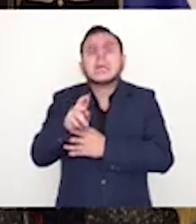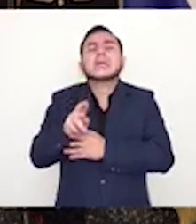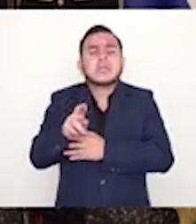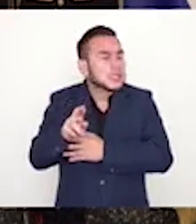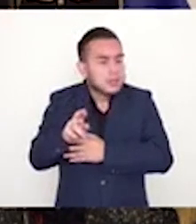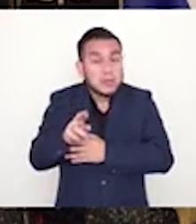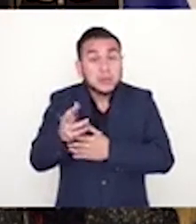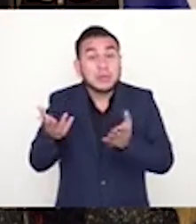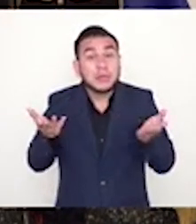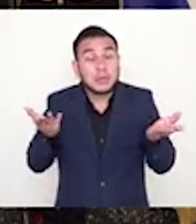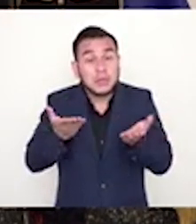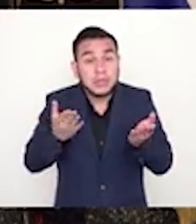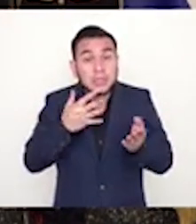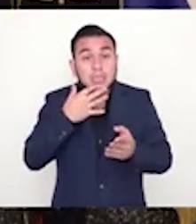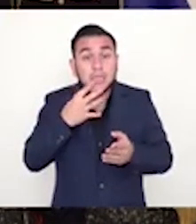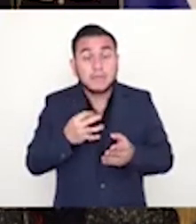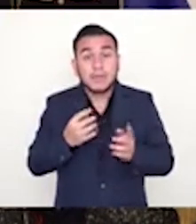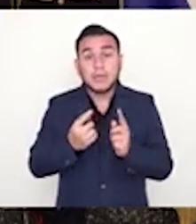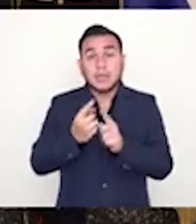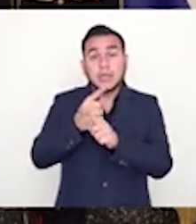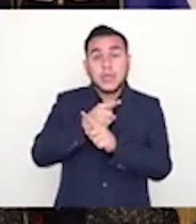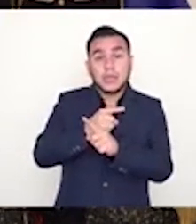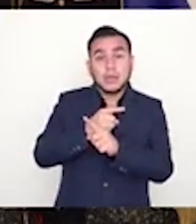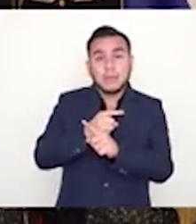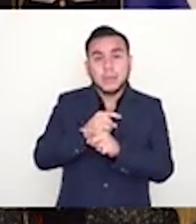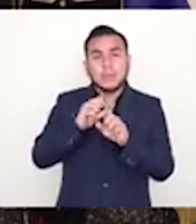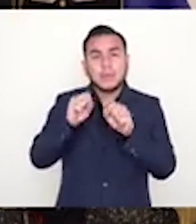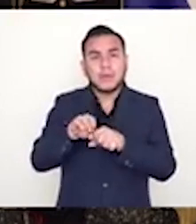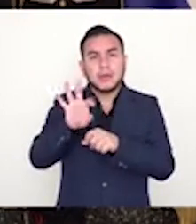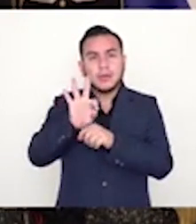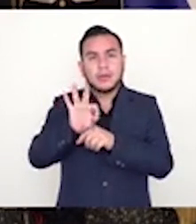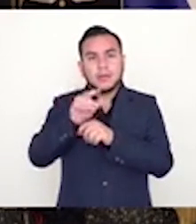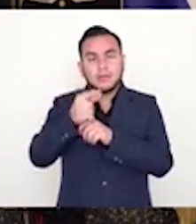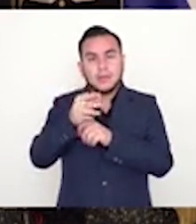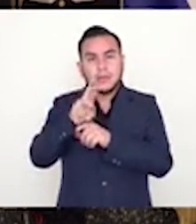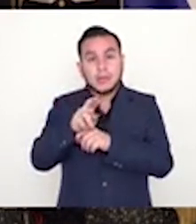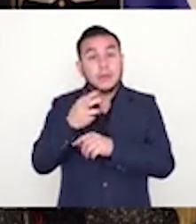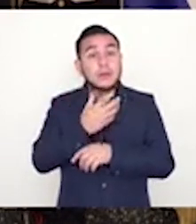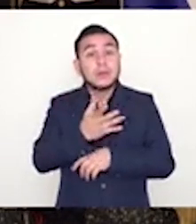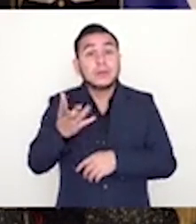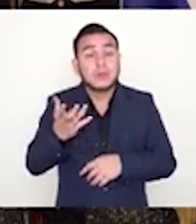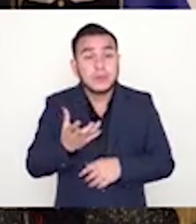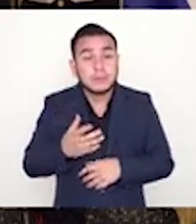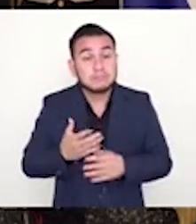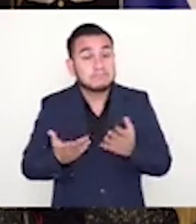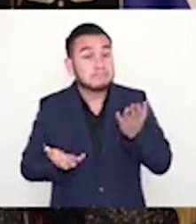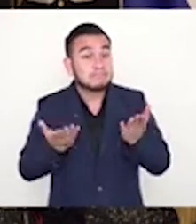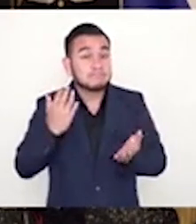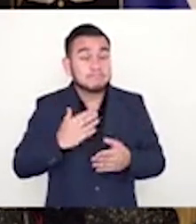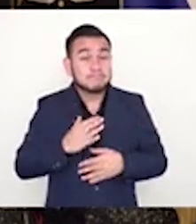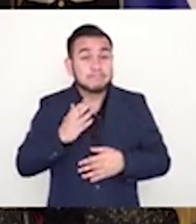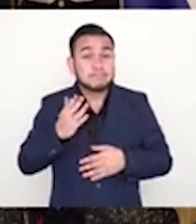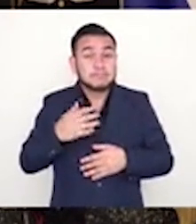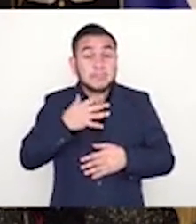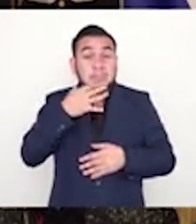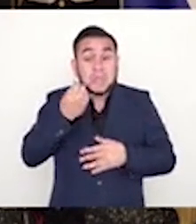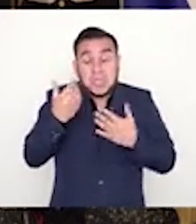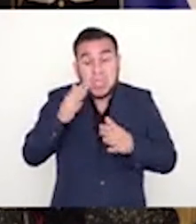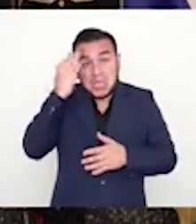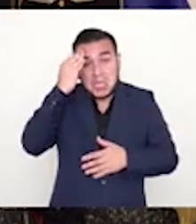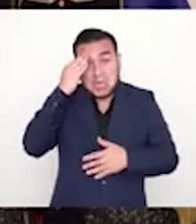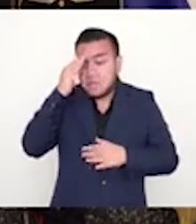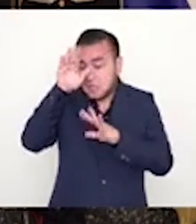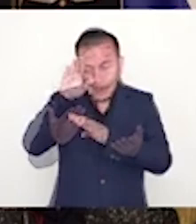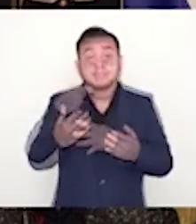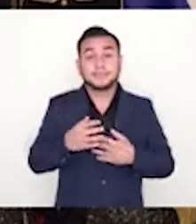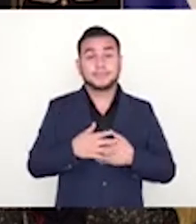haga, pero recuérdense que así como cambian de presidente, también se cambia de fiscal y también se cambia de magistrados. Así que, el delito ya lo cometieron.